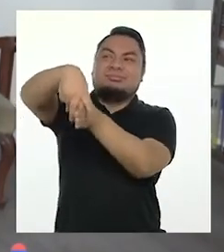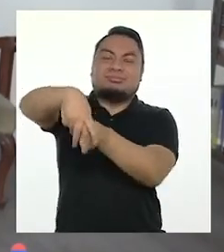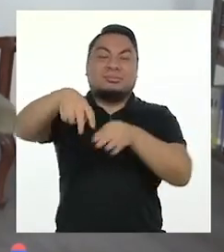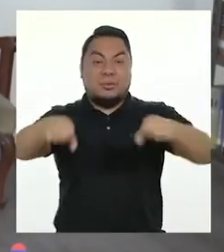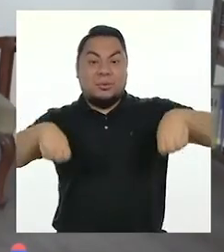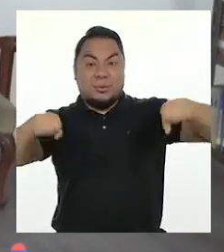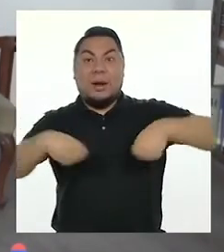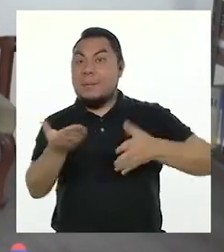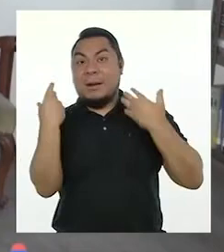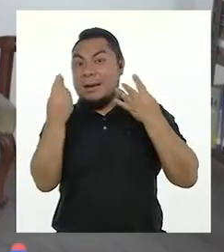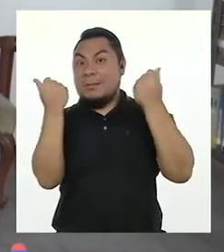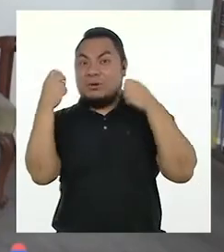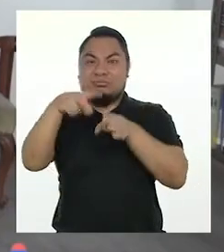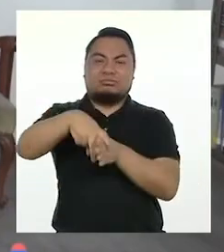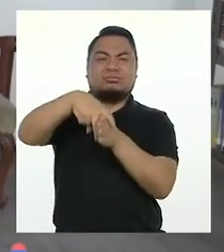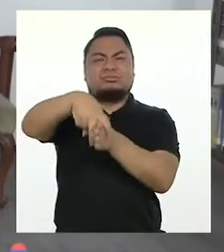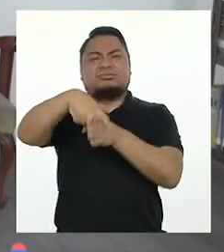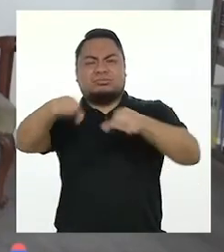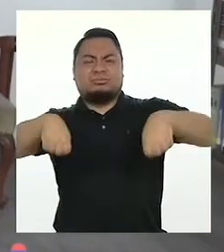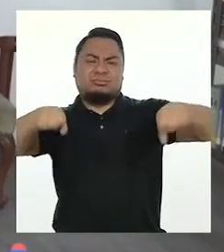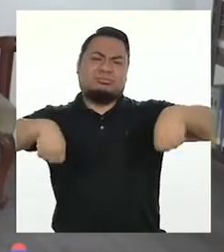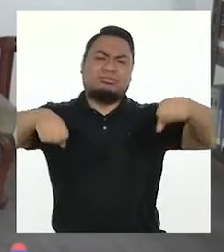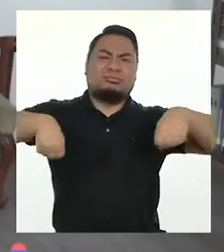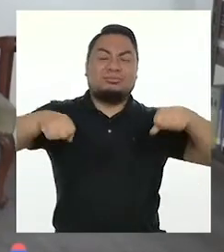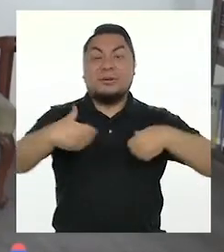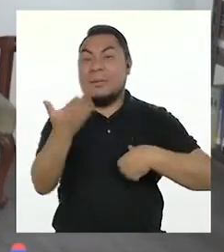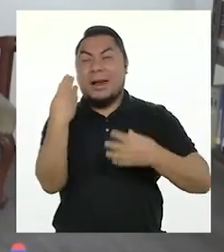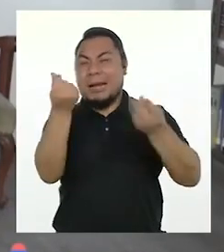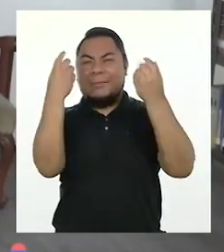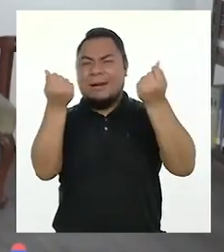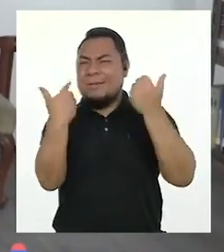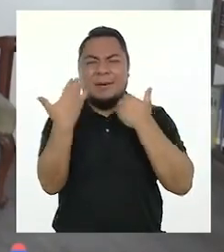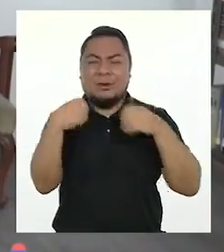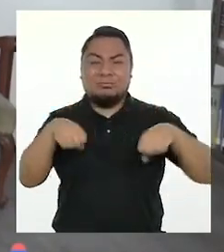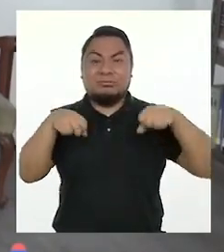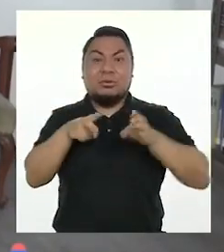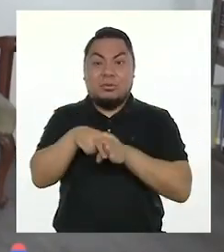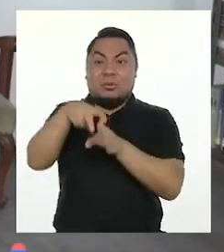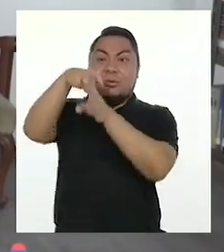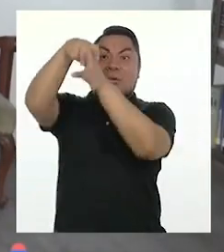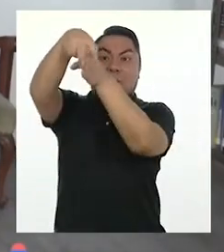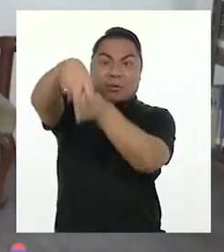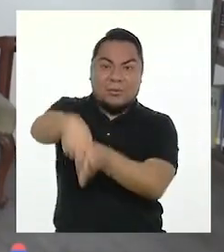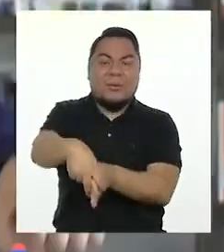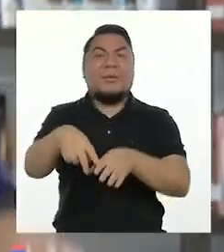¡Más rápido! ¡Muy bien! ¡Muy salto! ¡Uh!